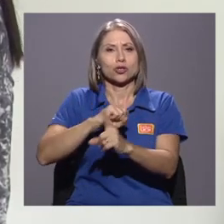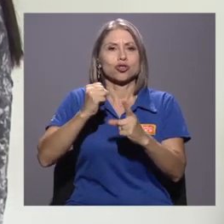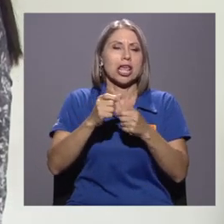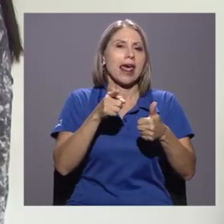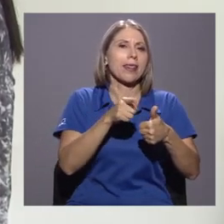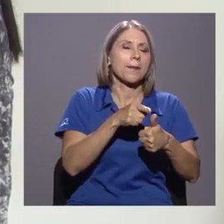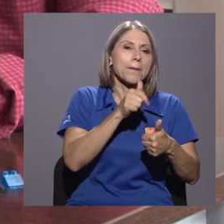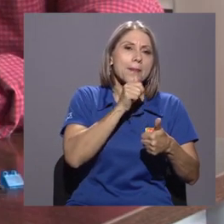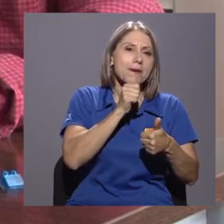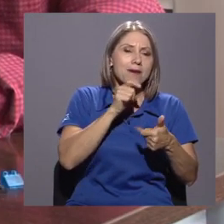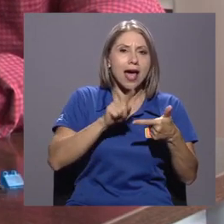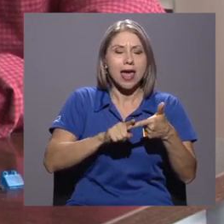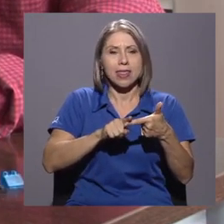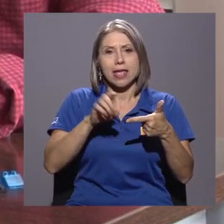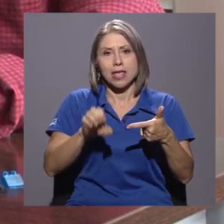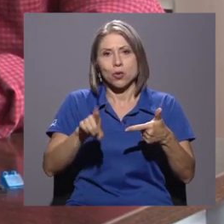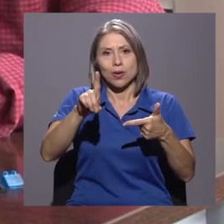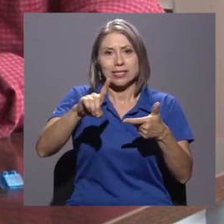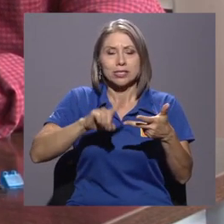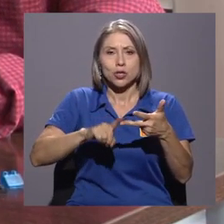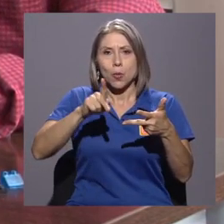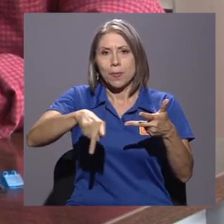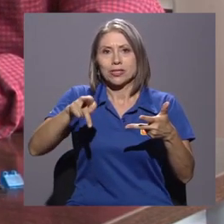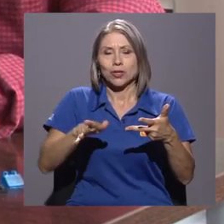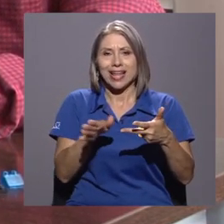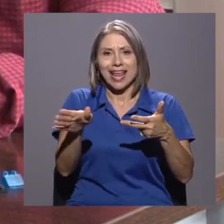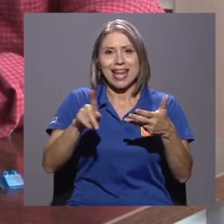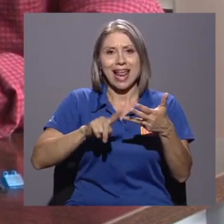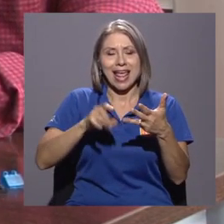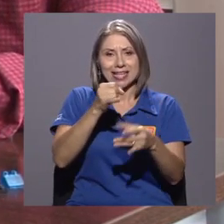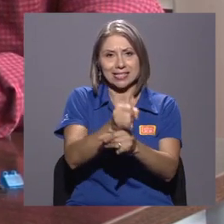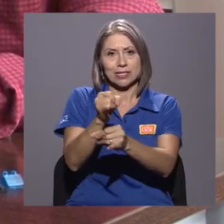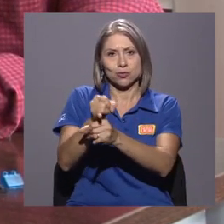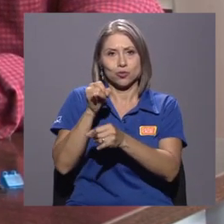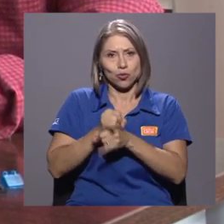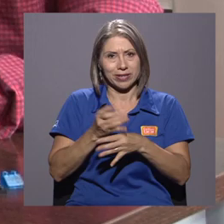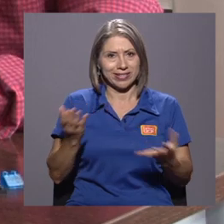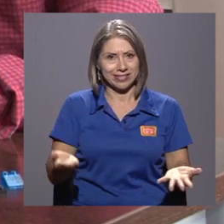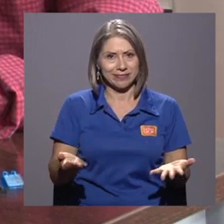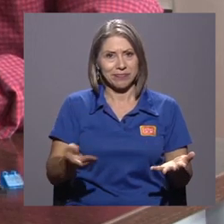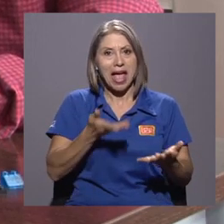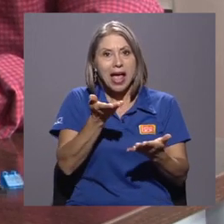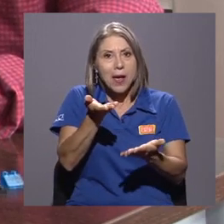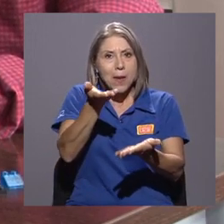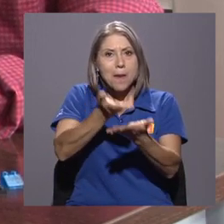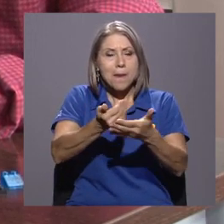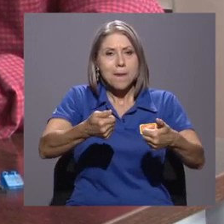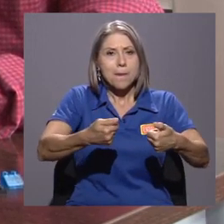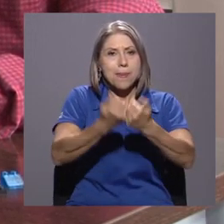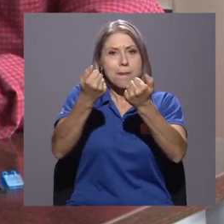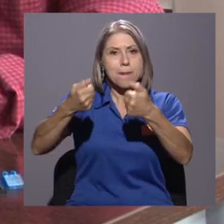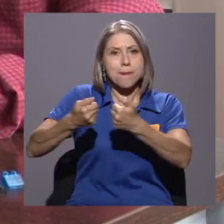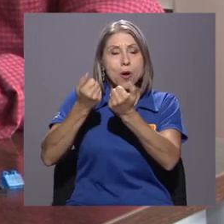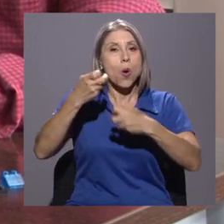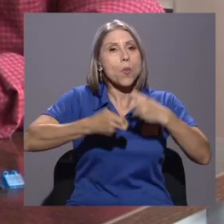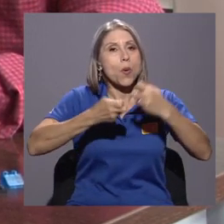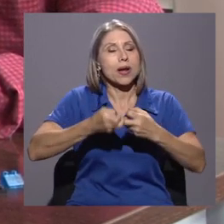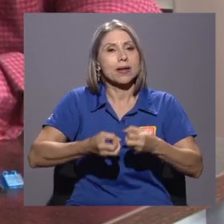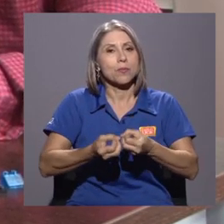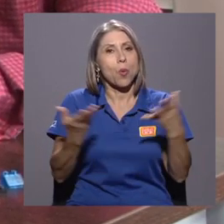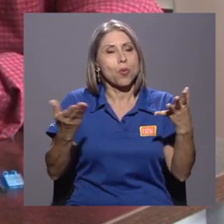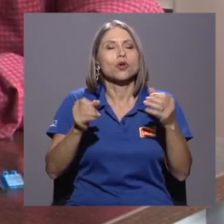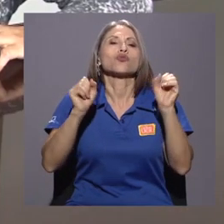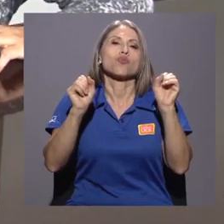la academia, la sociedad civil, las instituciones, en el cual se plantean retos o problemas públicos y que pueden ser